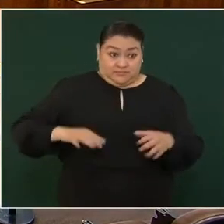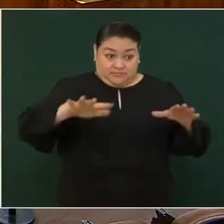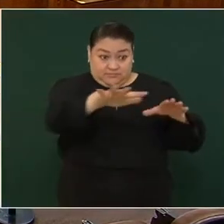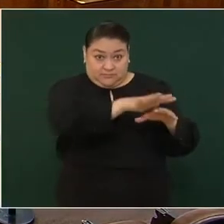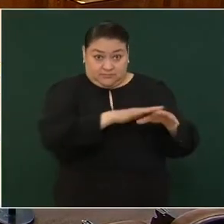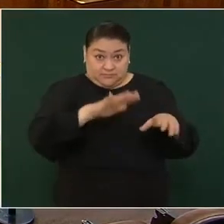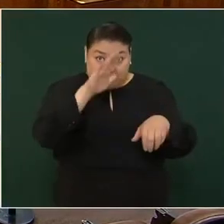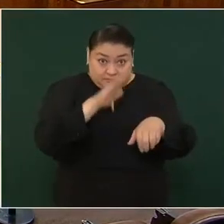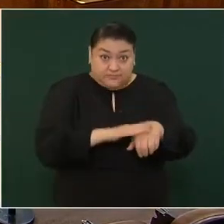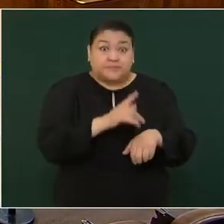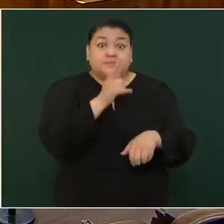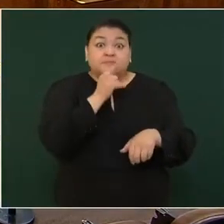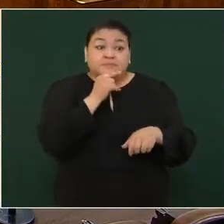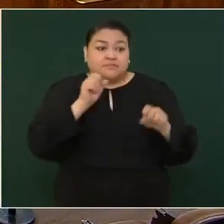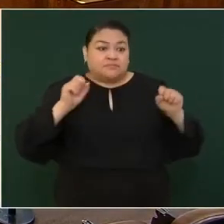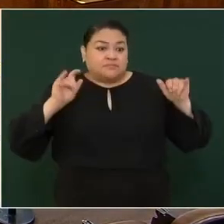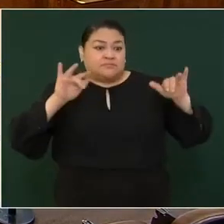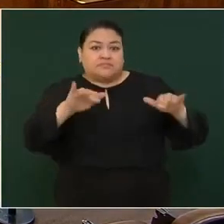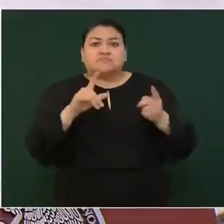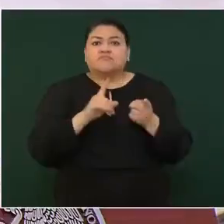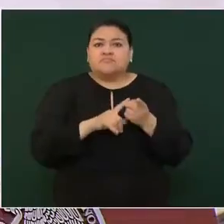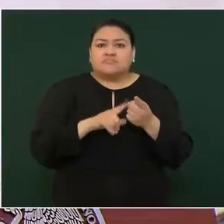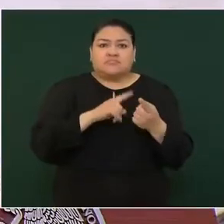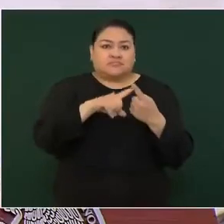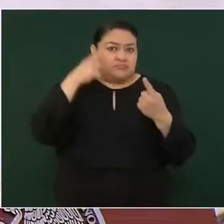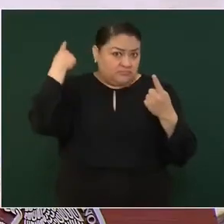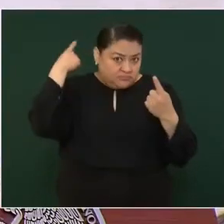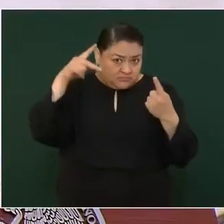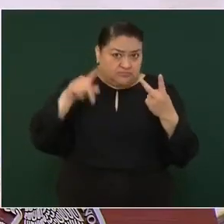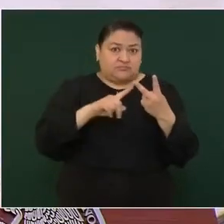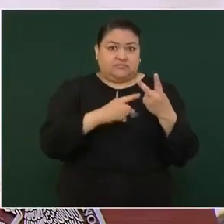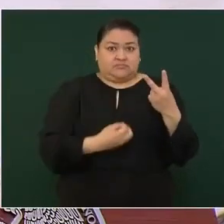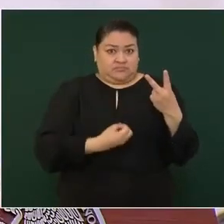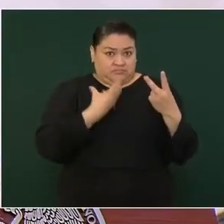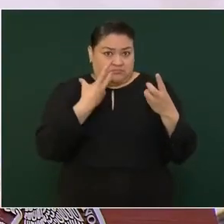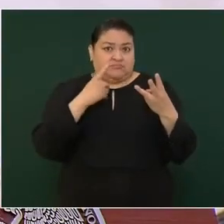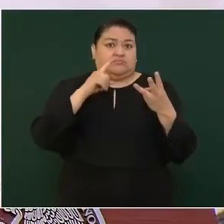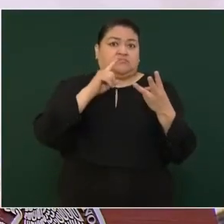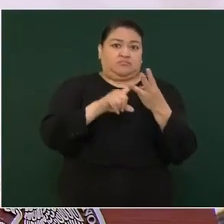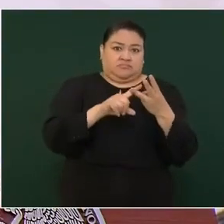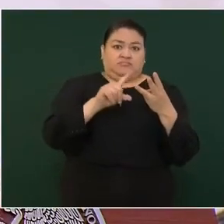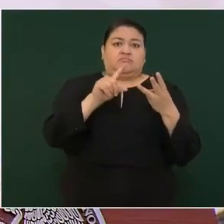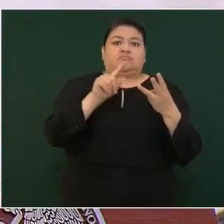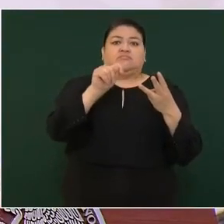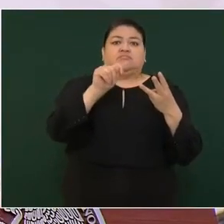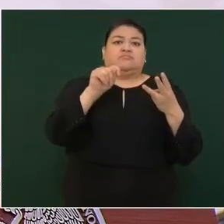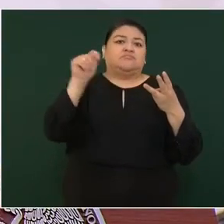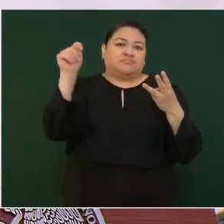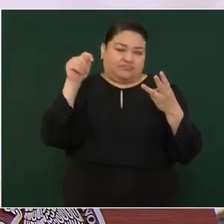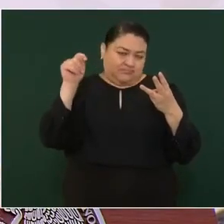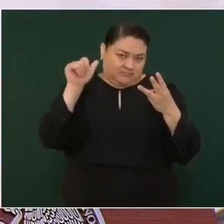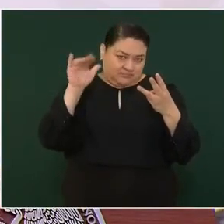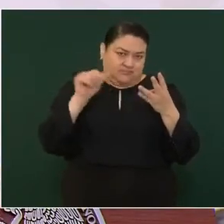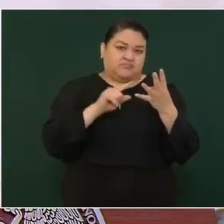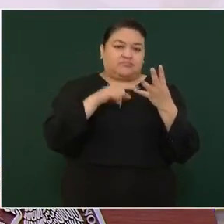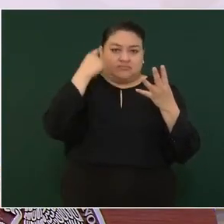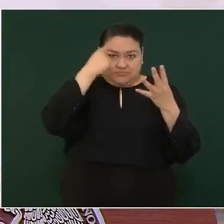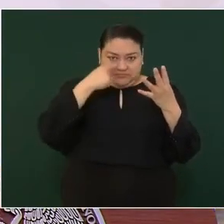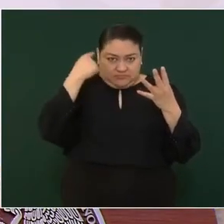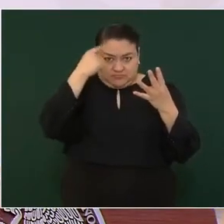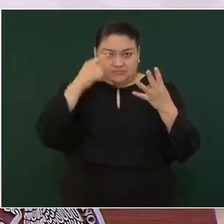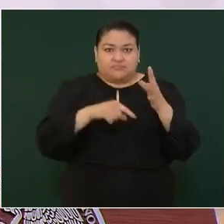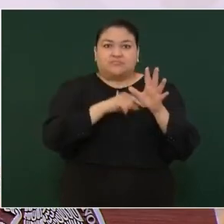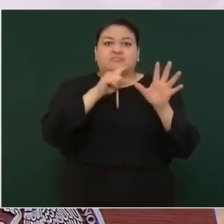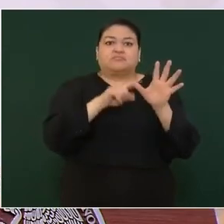presencia policial es Puebla, Tehuacán, Texutlán, San Andrés, Cholula